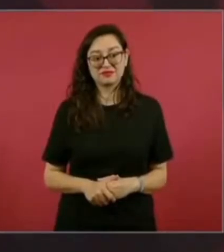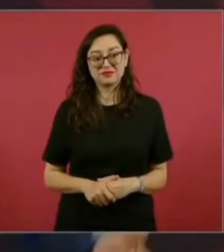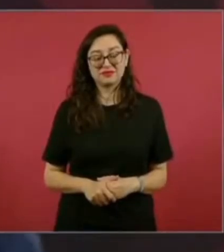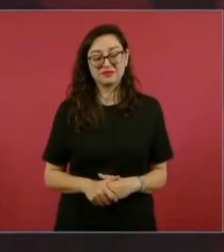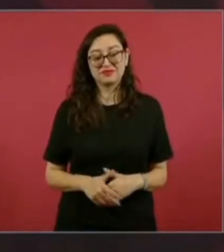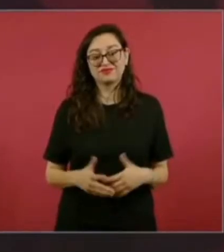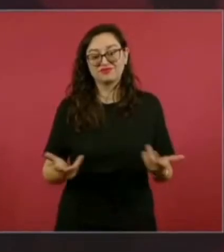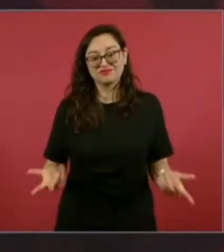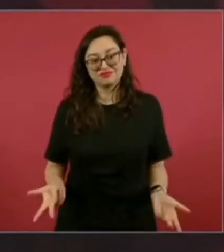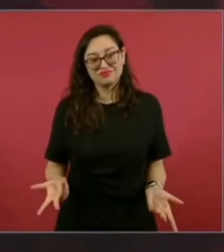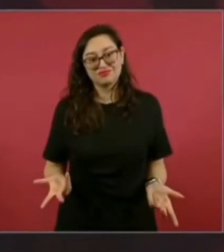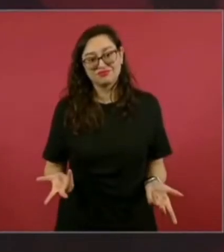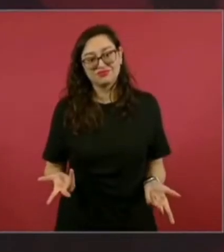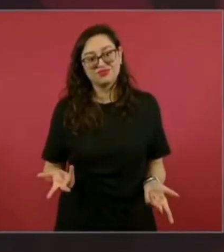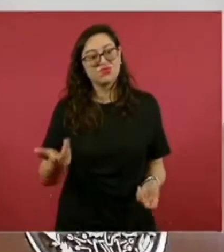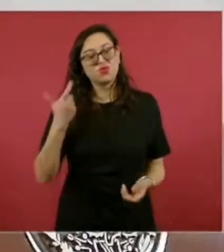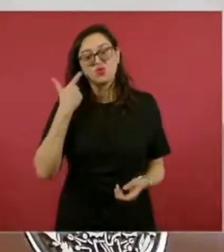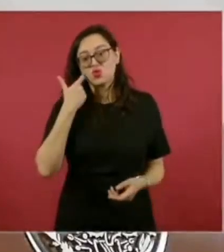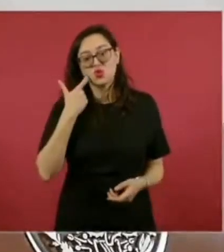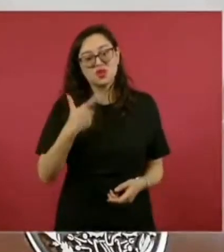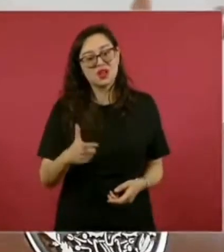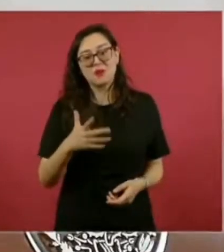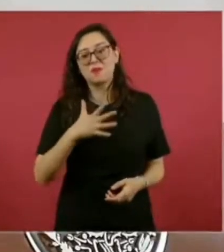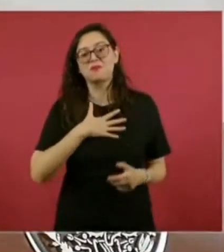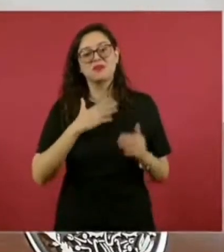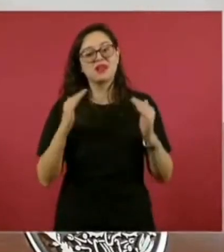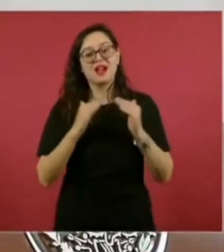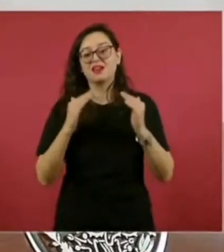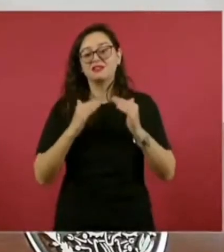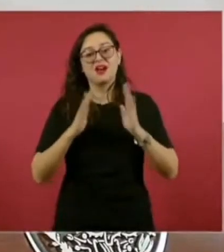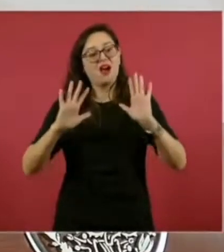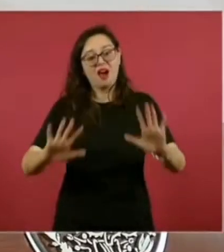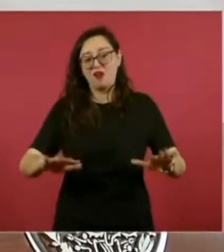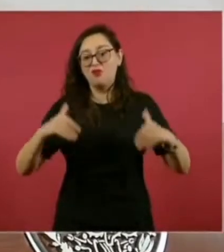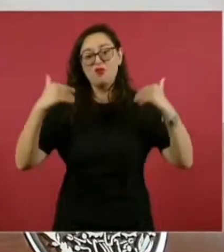la casa manifestaciones, y si las tengo